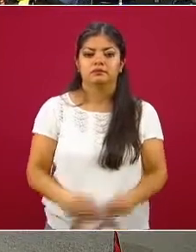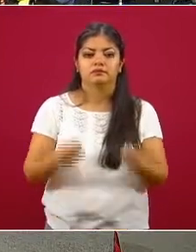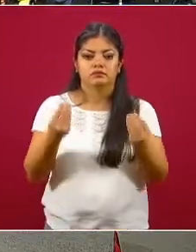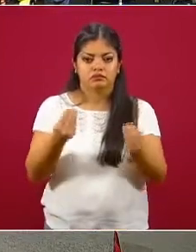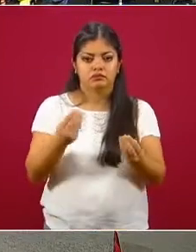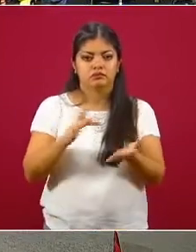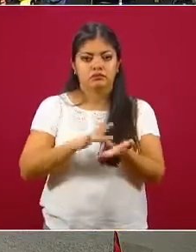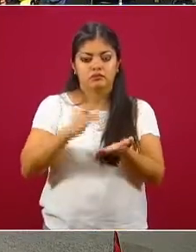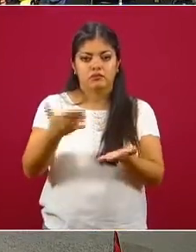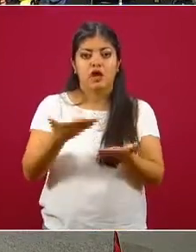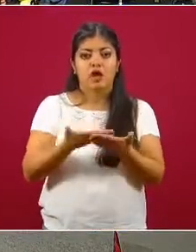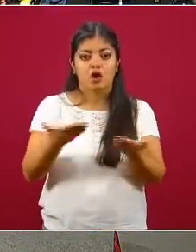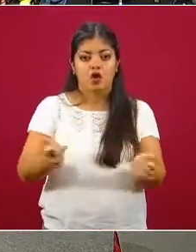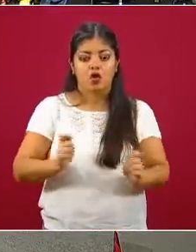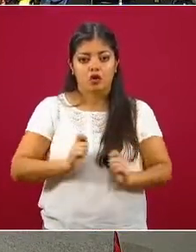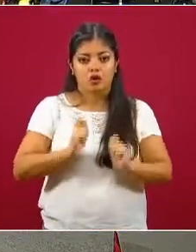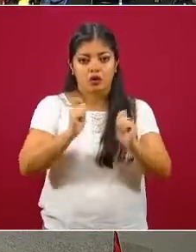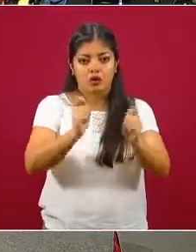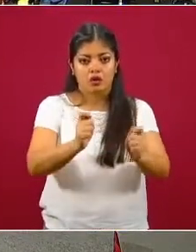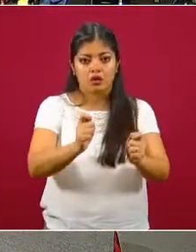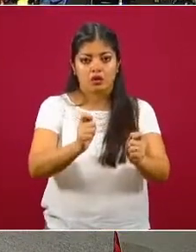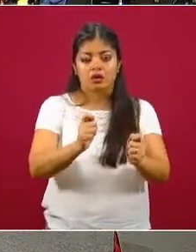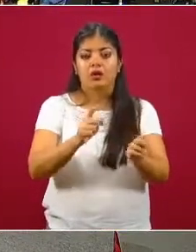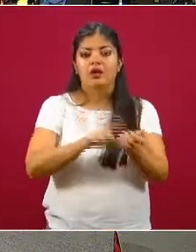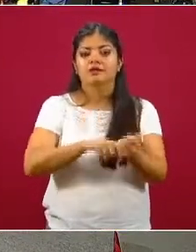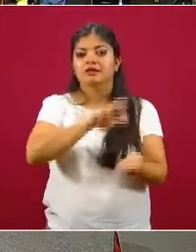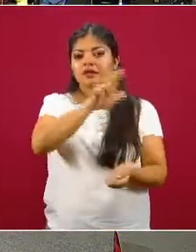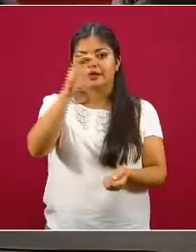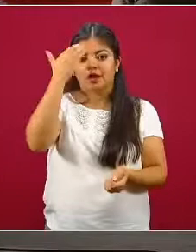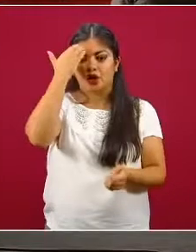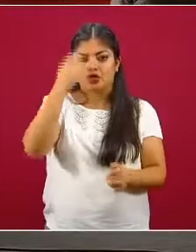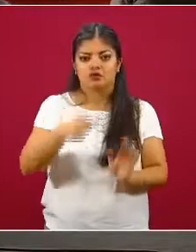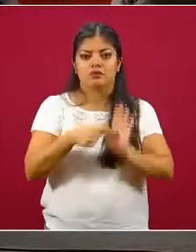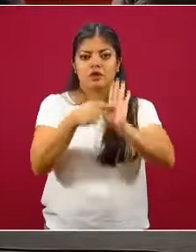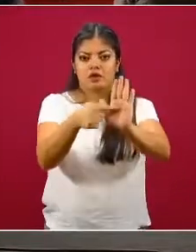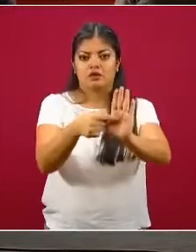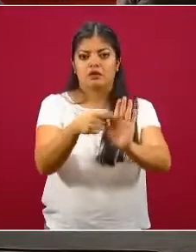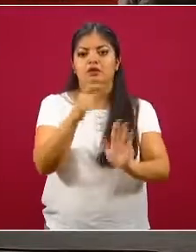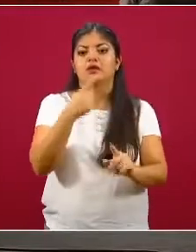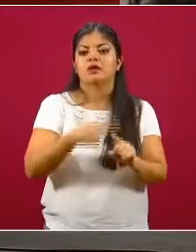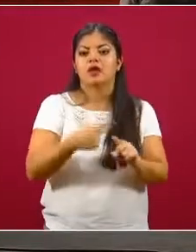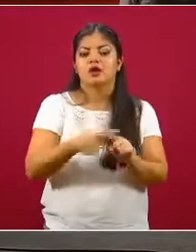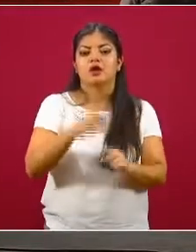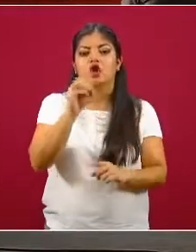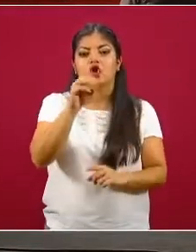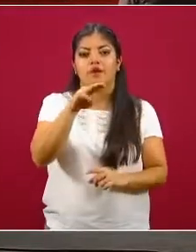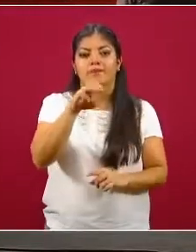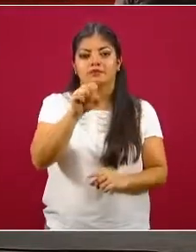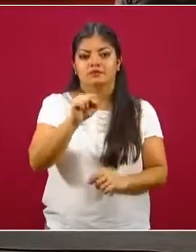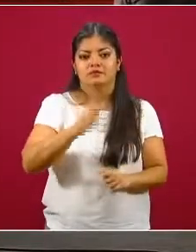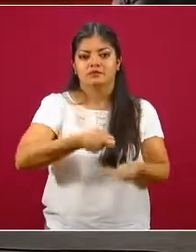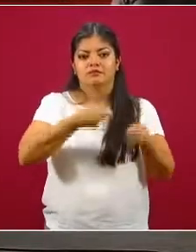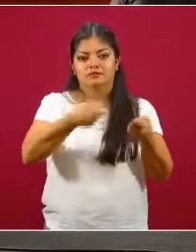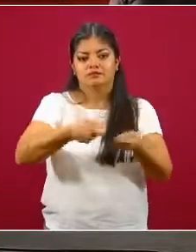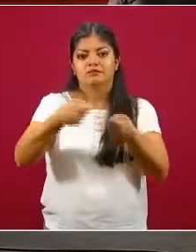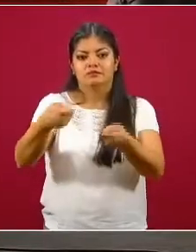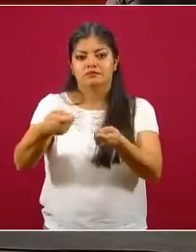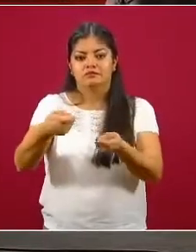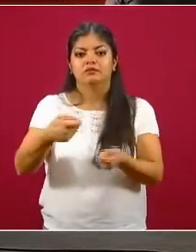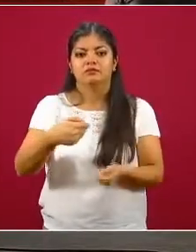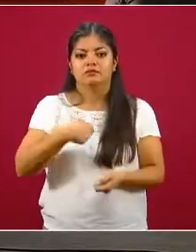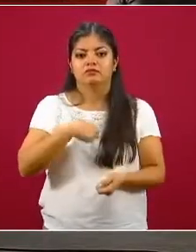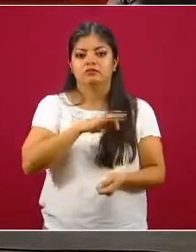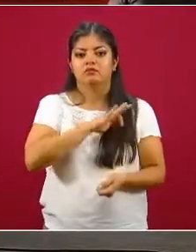A continuación, se mostrarán los reconocimientos que ha otorgado la Organización Mundial de la Salud. Nos gustaría